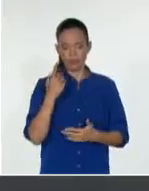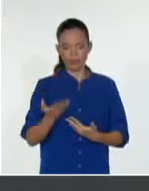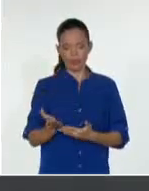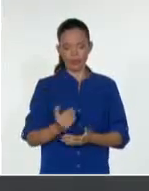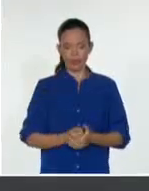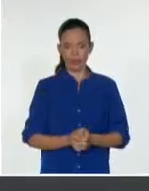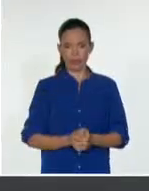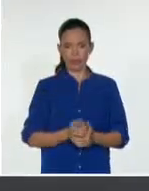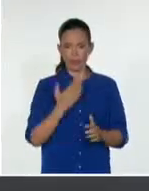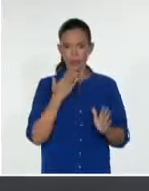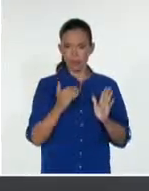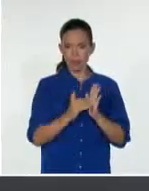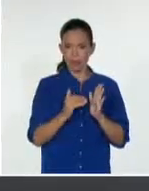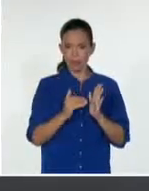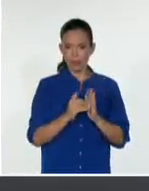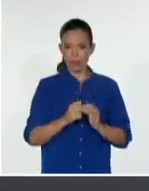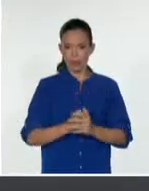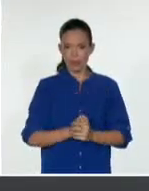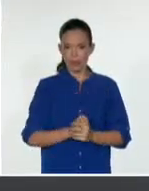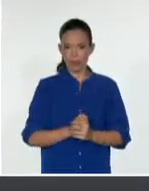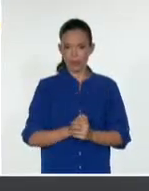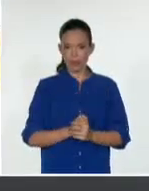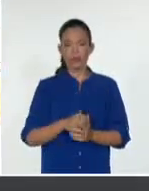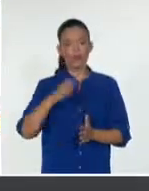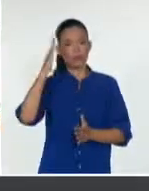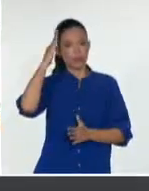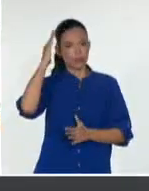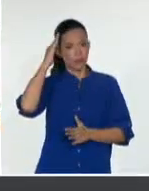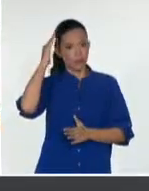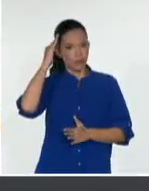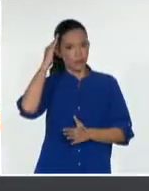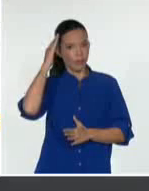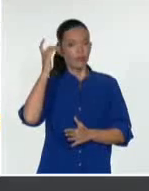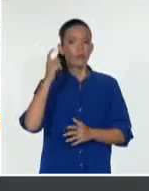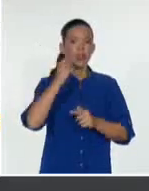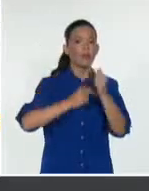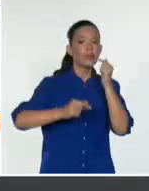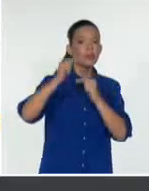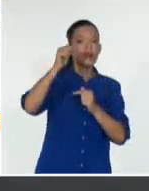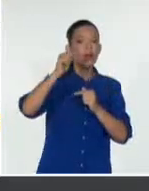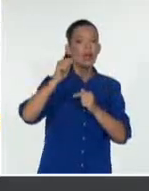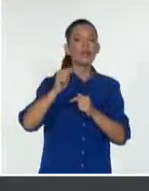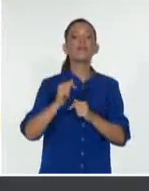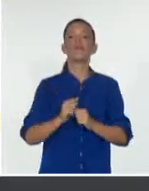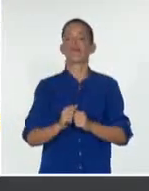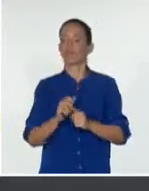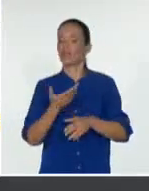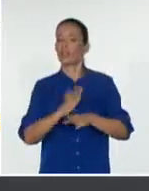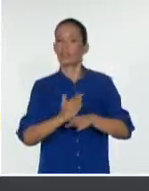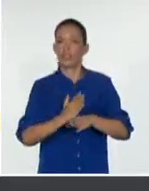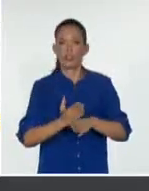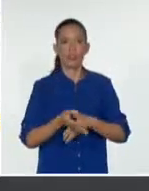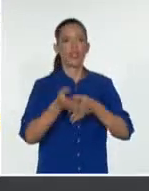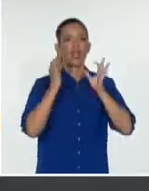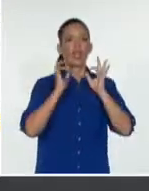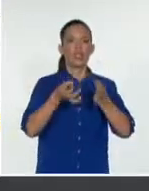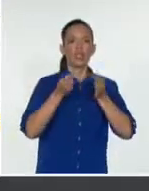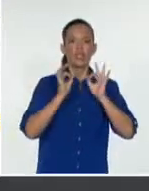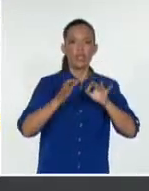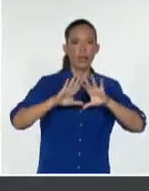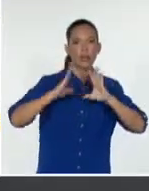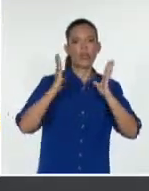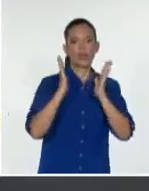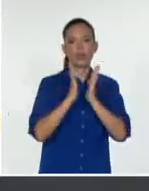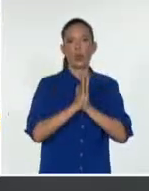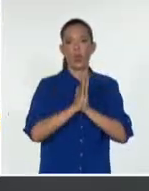Gracias Indira. Ser máxima cabeza de Estado en cualquier lugar es estar todo el tiempo en el centro del escrutinio público.